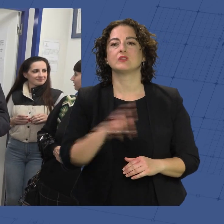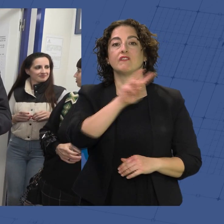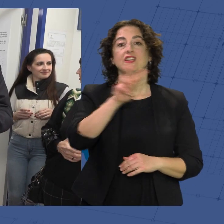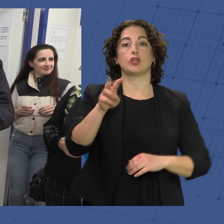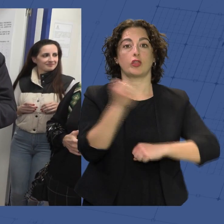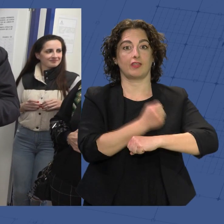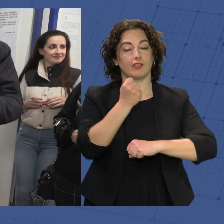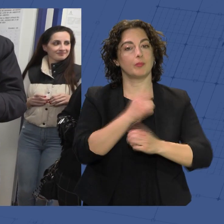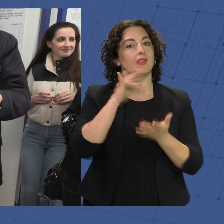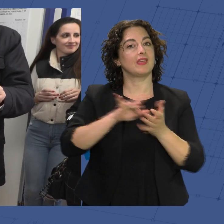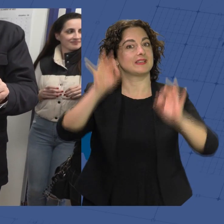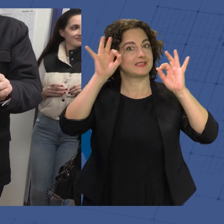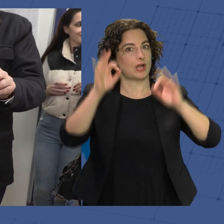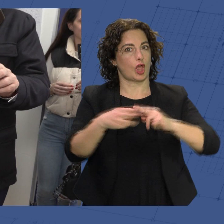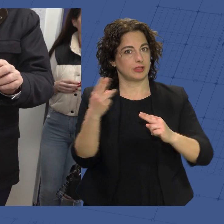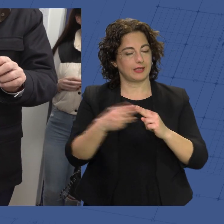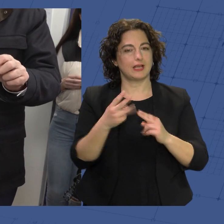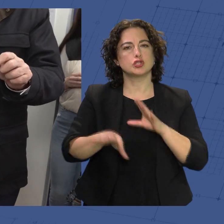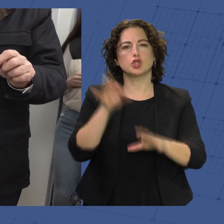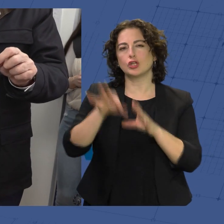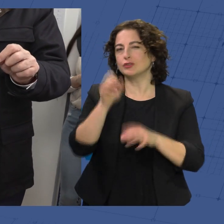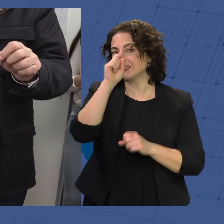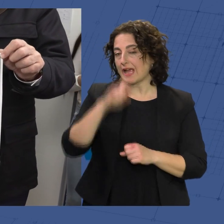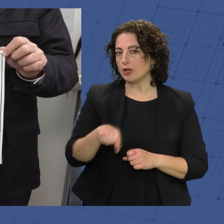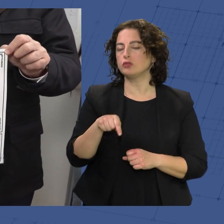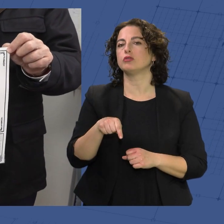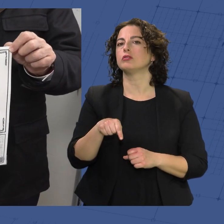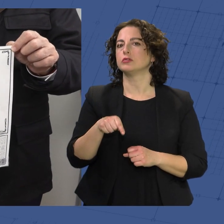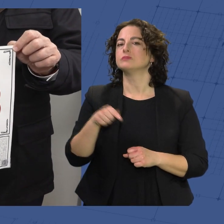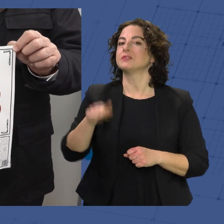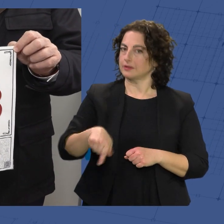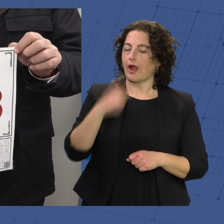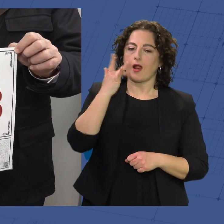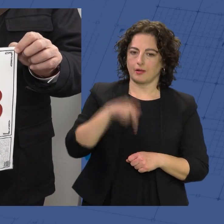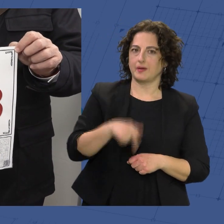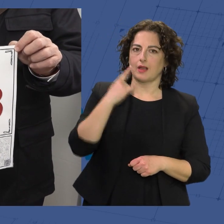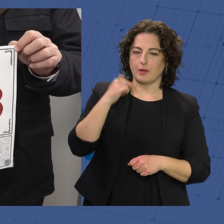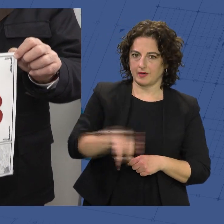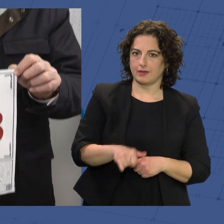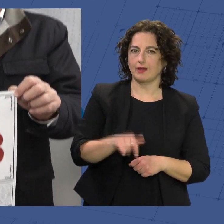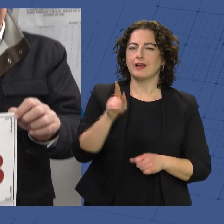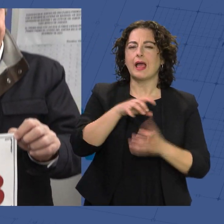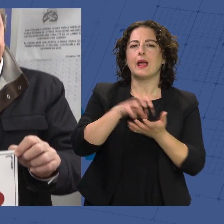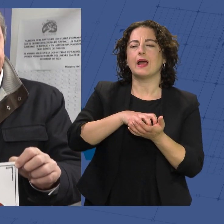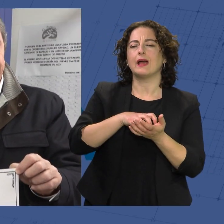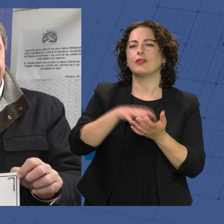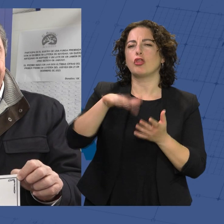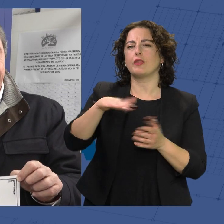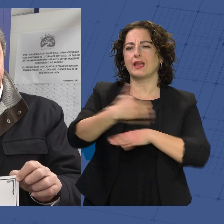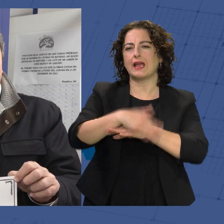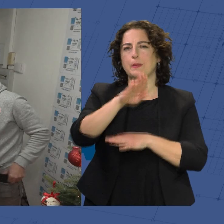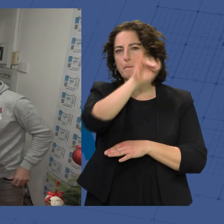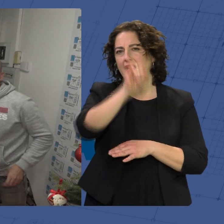diciembre es el Día de la Lotería, un sorteo que este año se ha dejado sentir en Almería, especialmente en esta administración de la calle Pérez